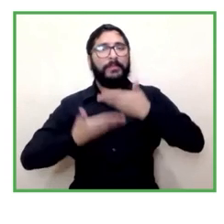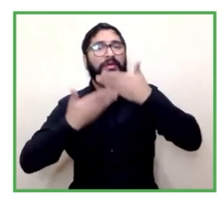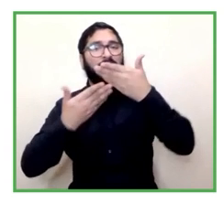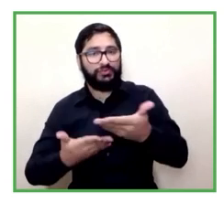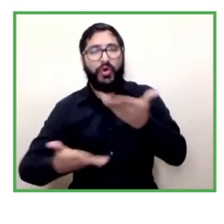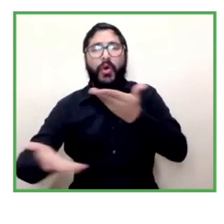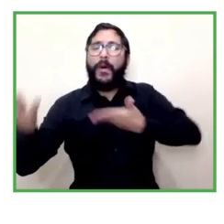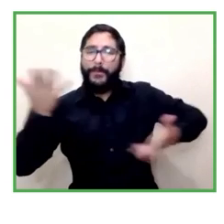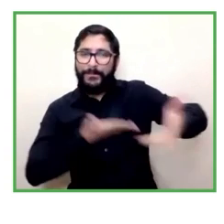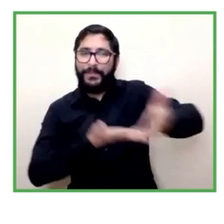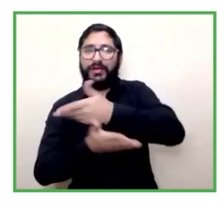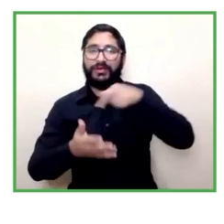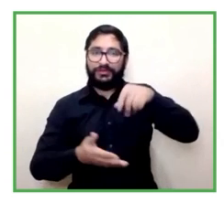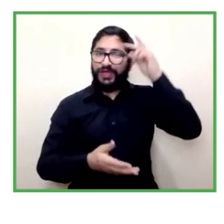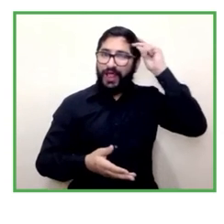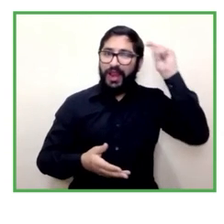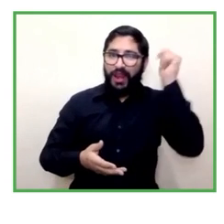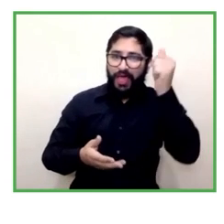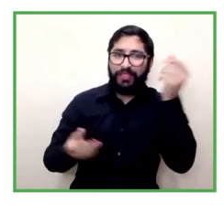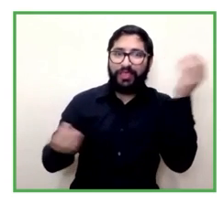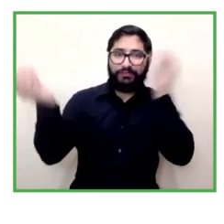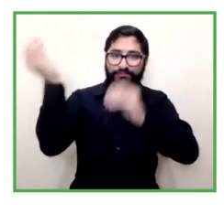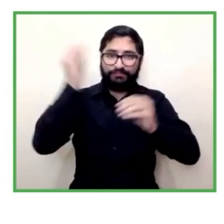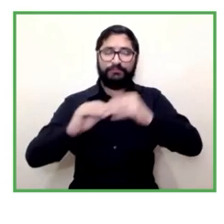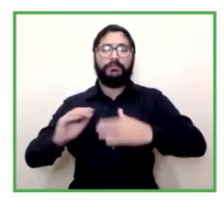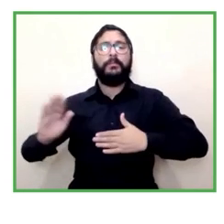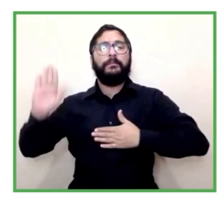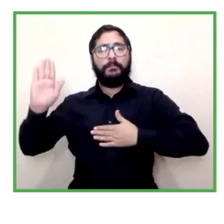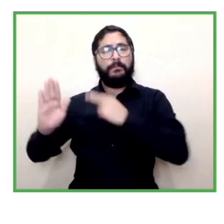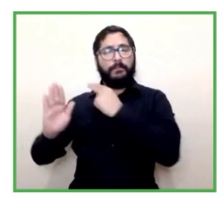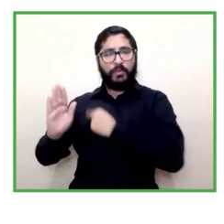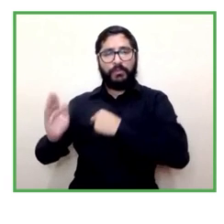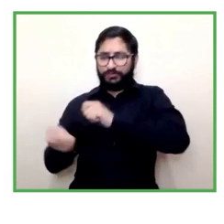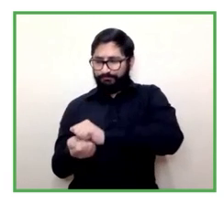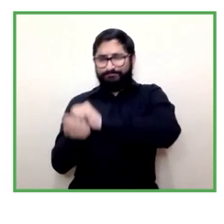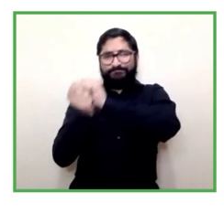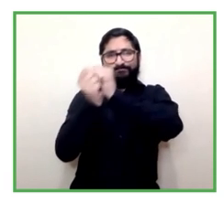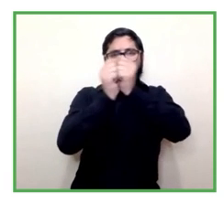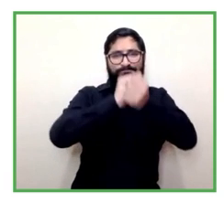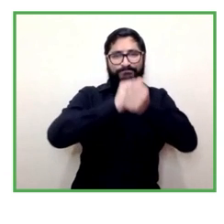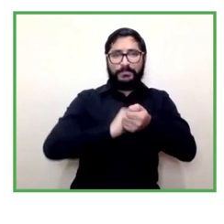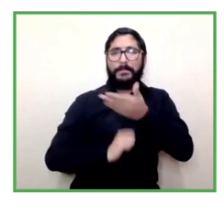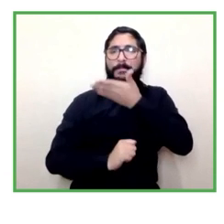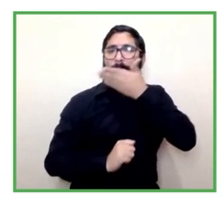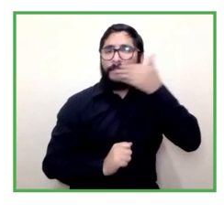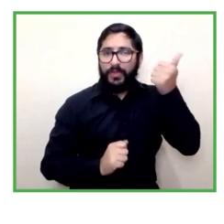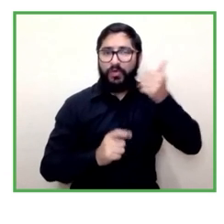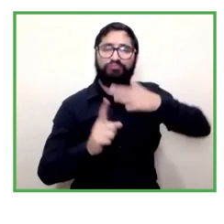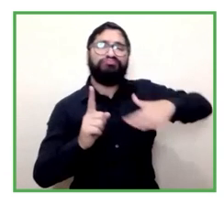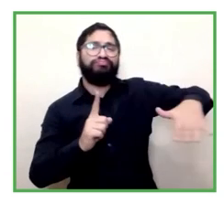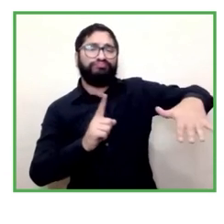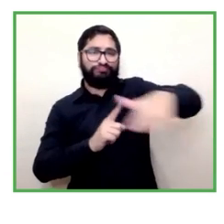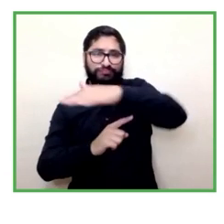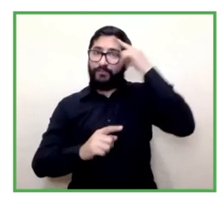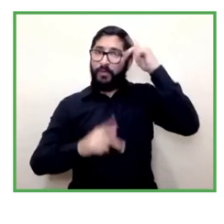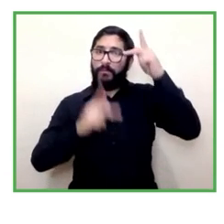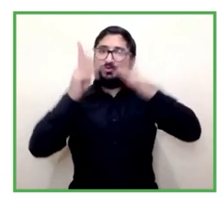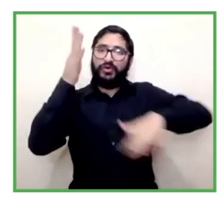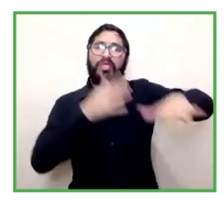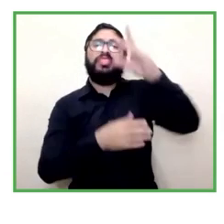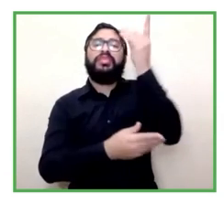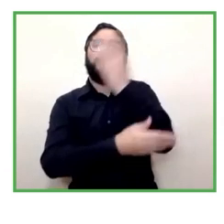seguimos en el compromiso de la transformación por mejores condiciones para las personas con discapacidad muy buen día